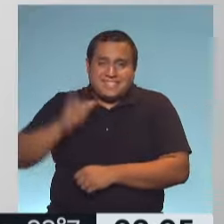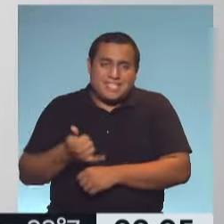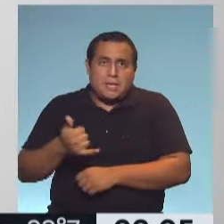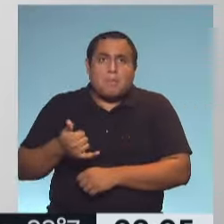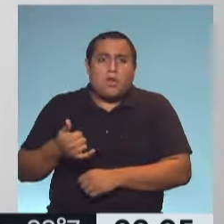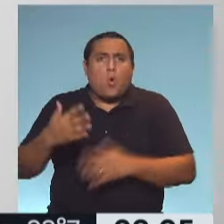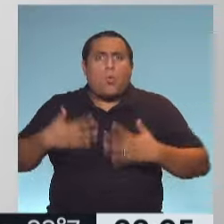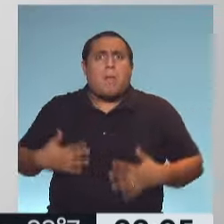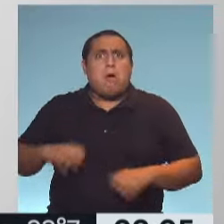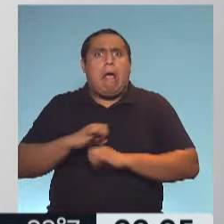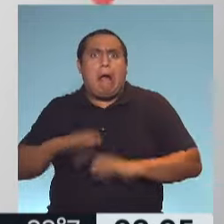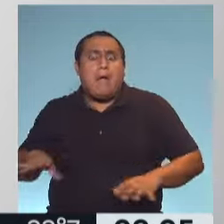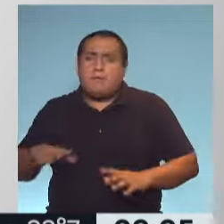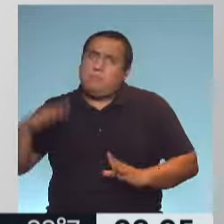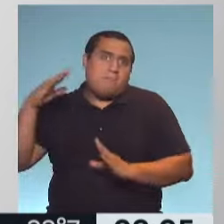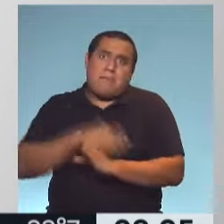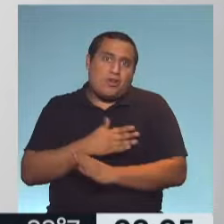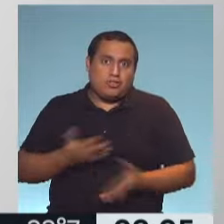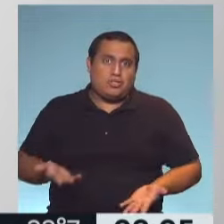disminuye claramente.